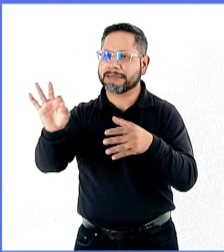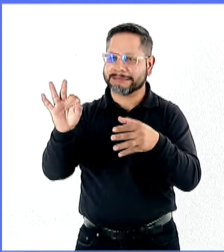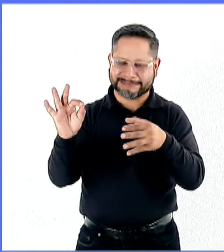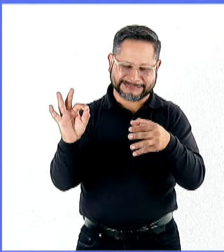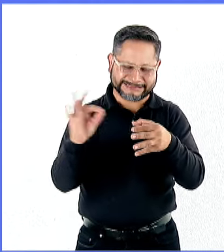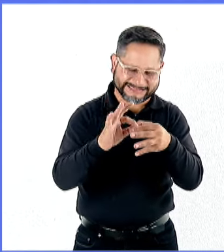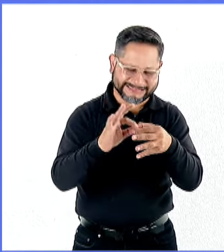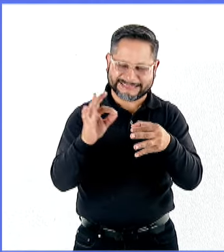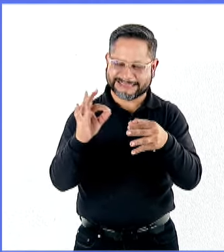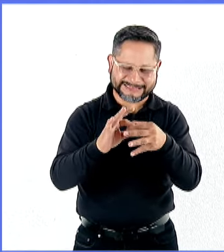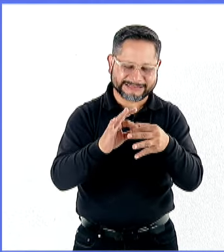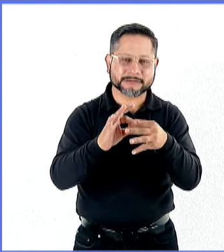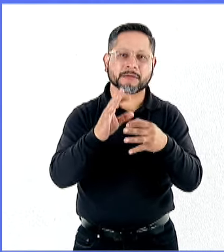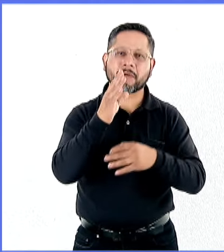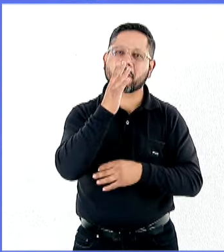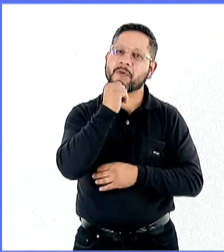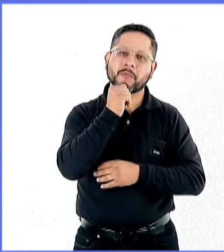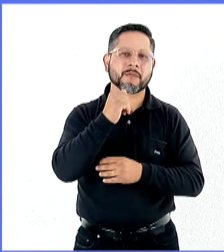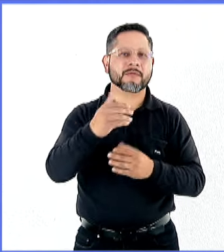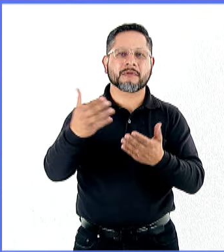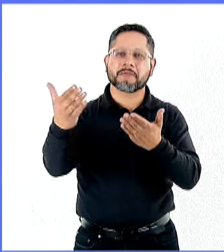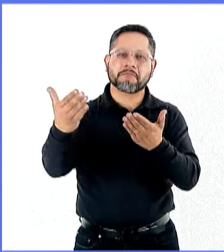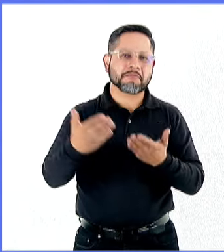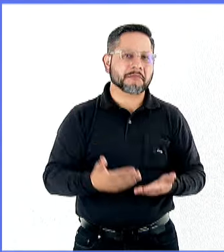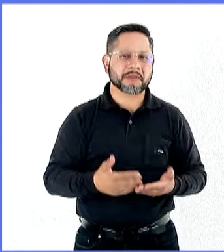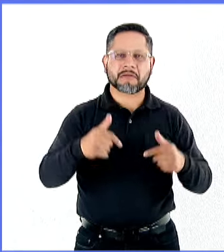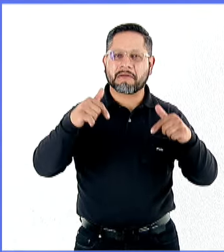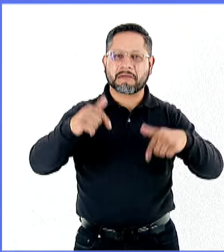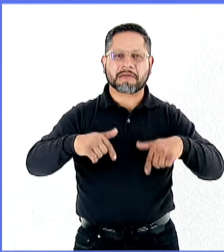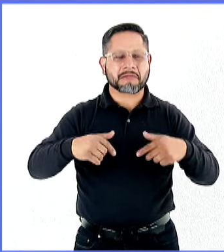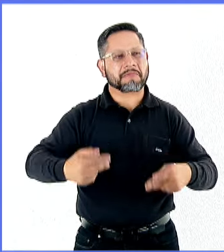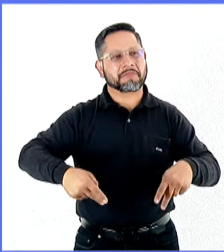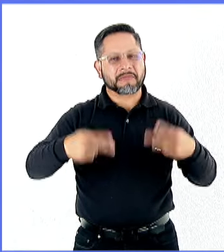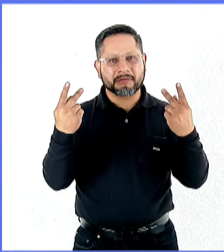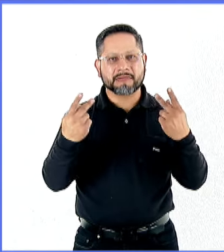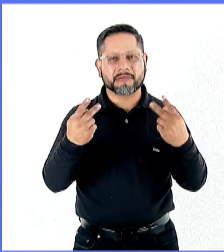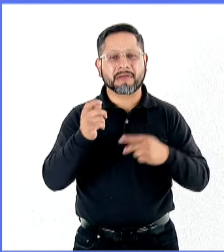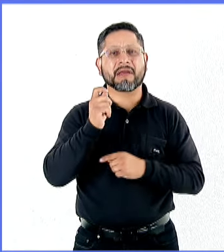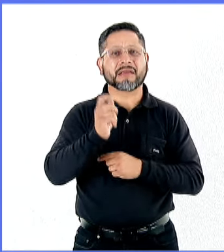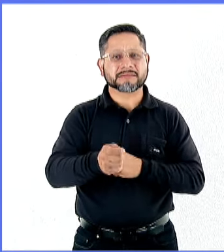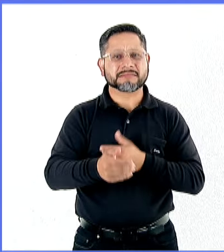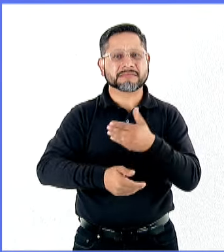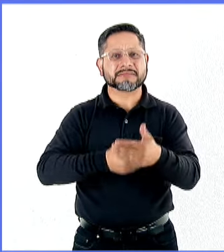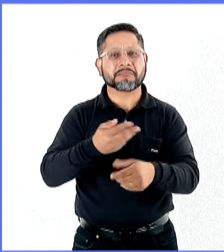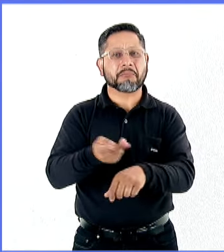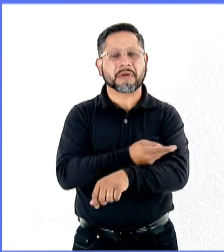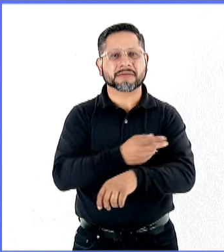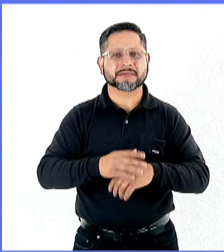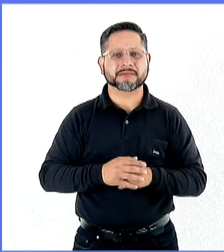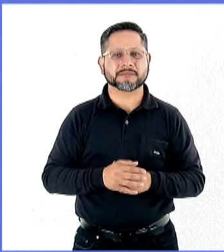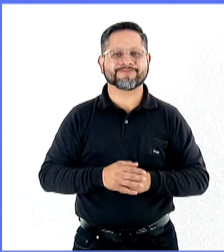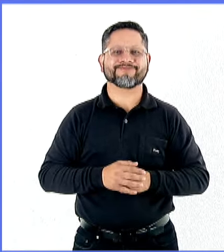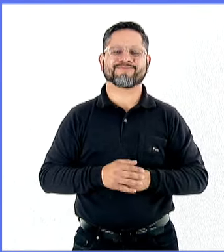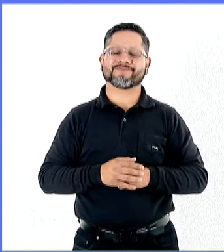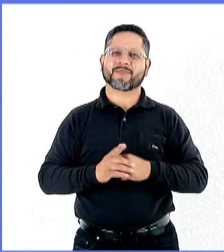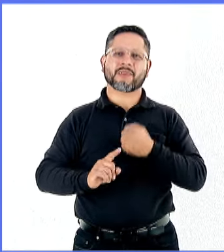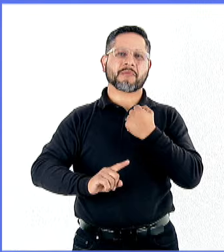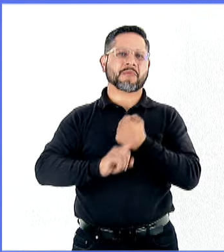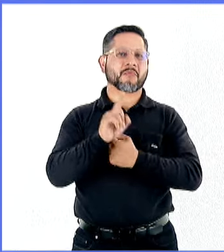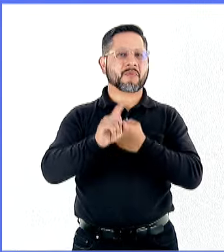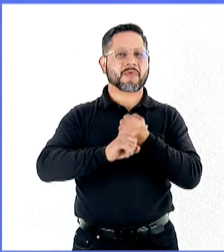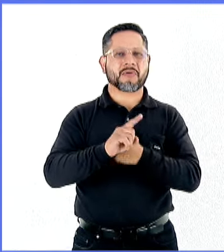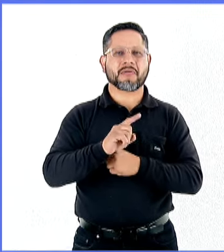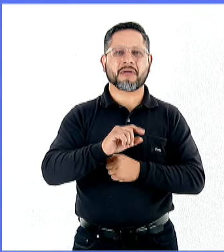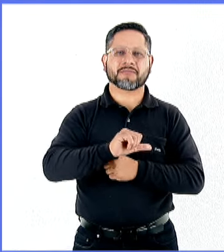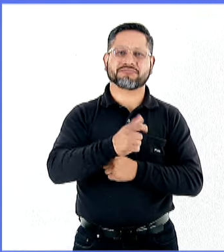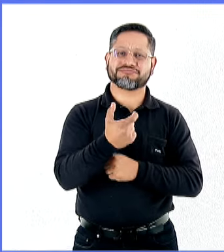podía llegar ese último bien al mercado final, lo que provocaba o que provocó también un problema de inflación mundial.